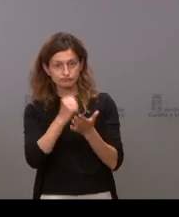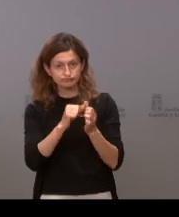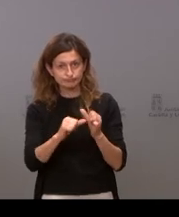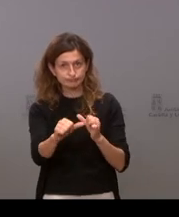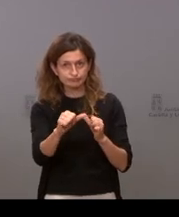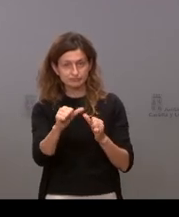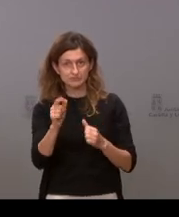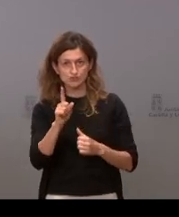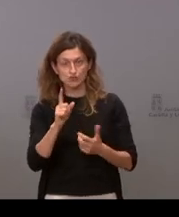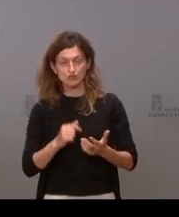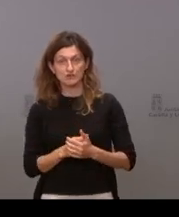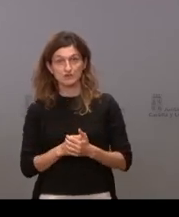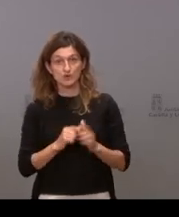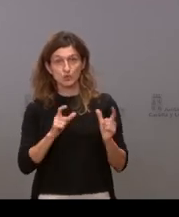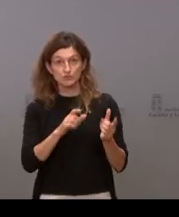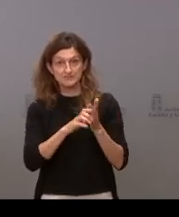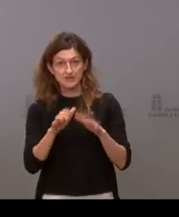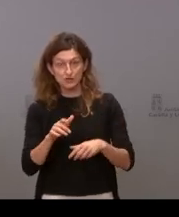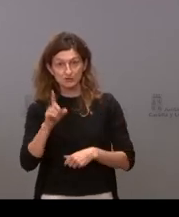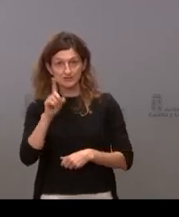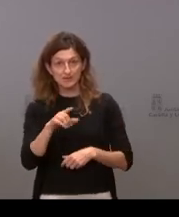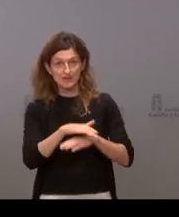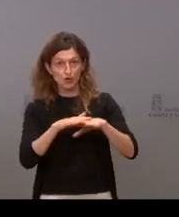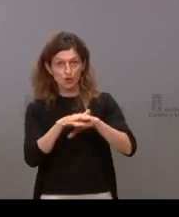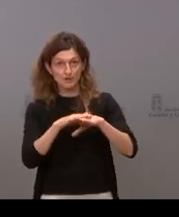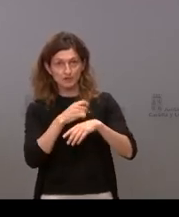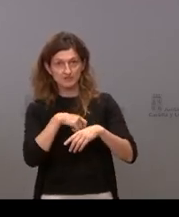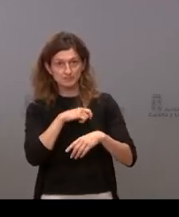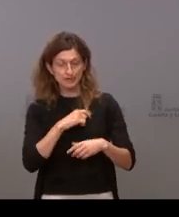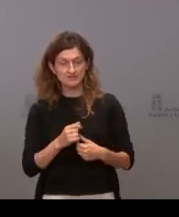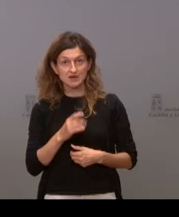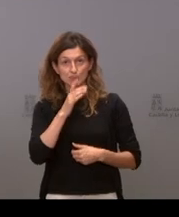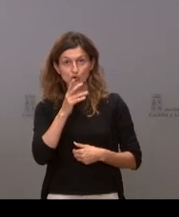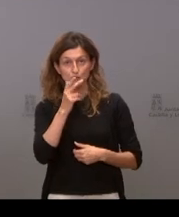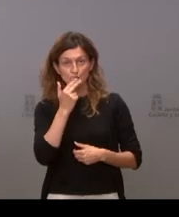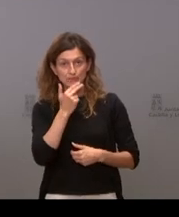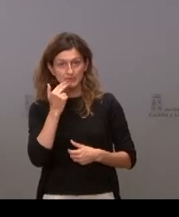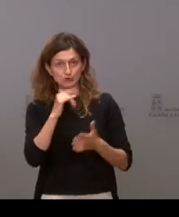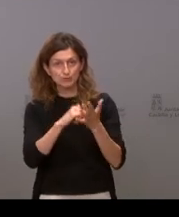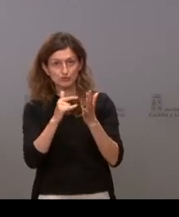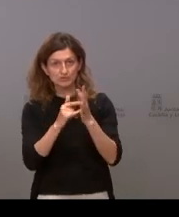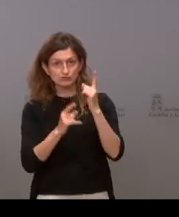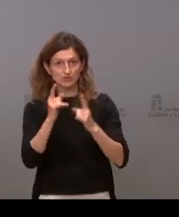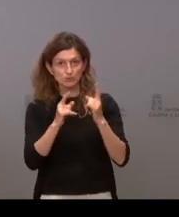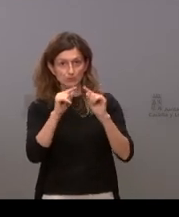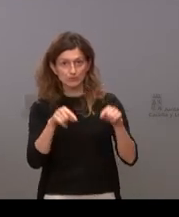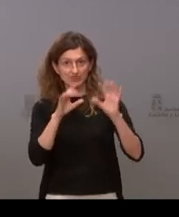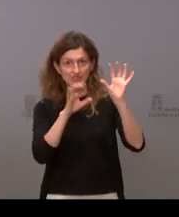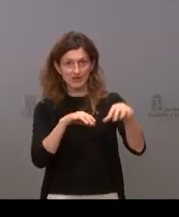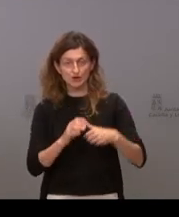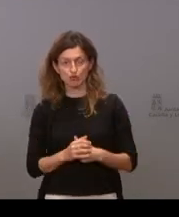la junta de Castilla y León en este caso sino al gobierno de España los incumplimientos de algunos proyectos para la provincia de León que